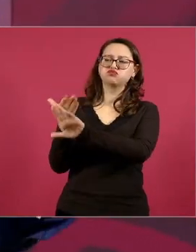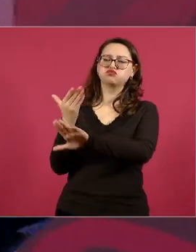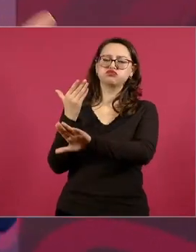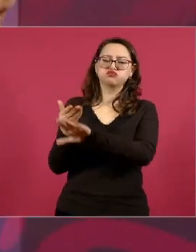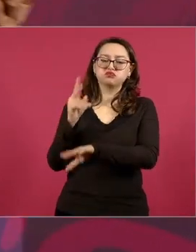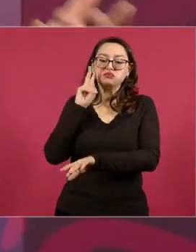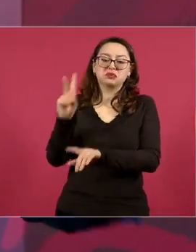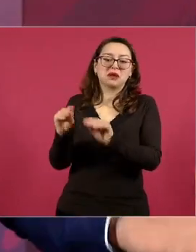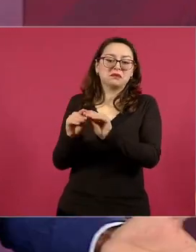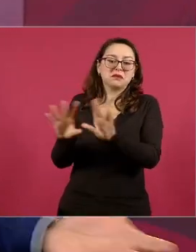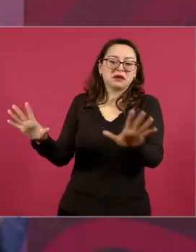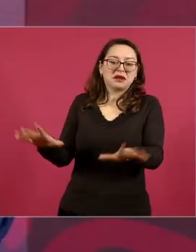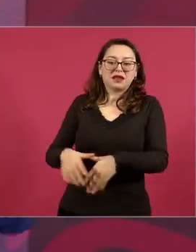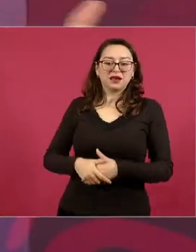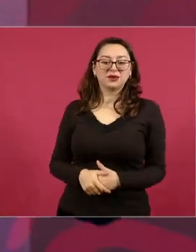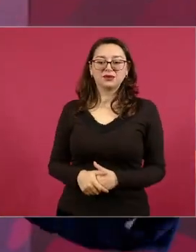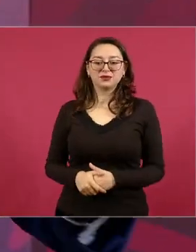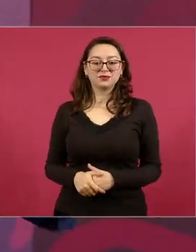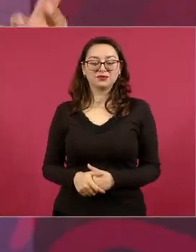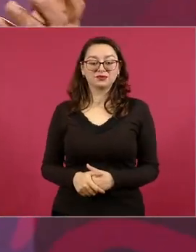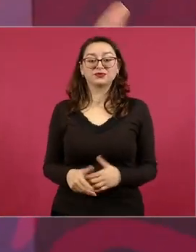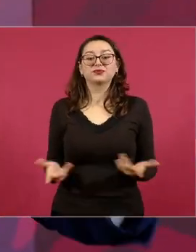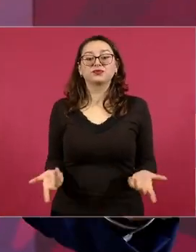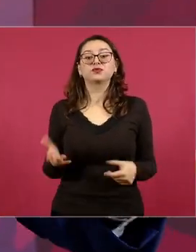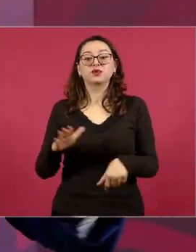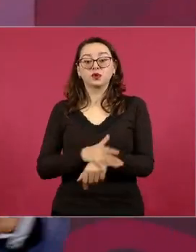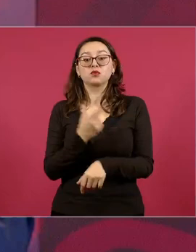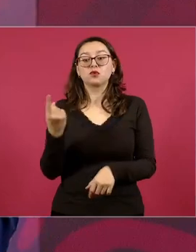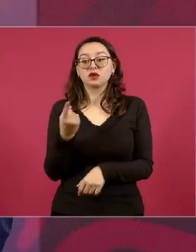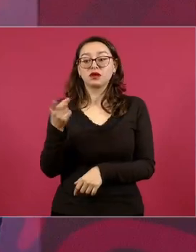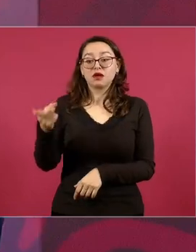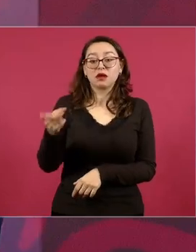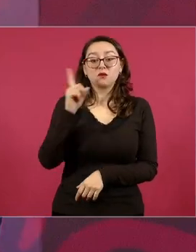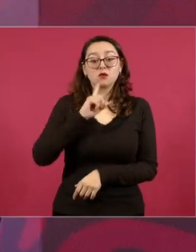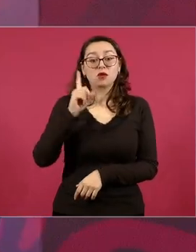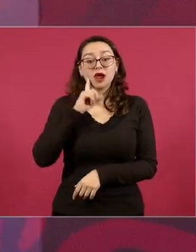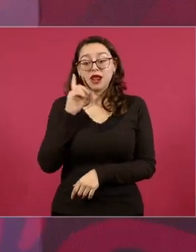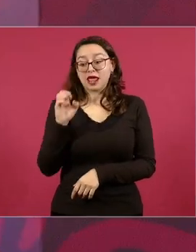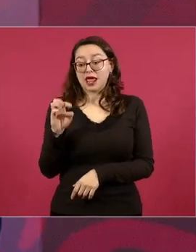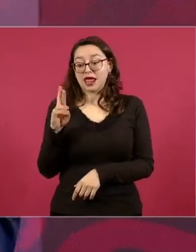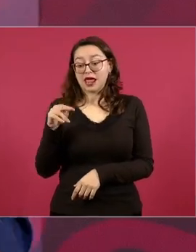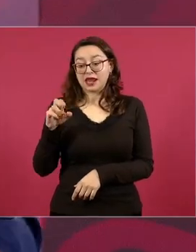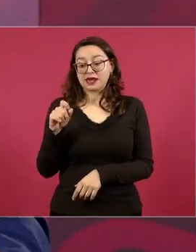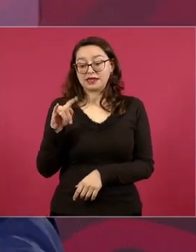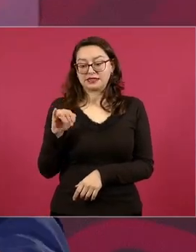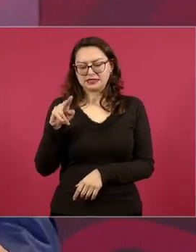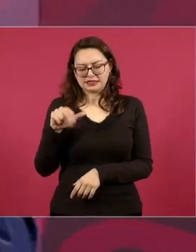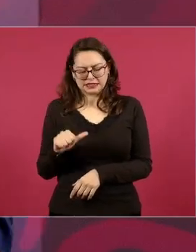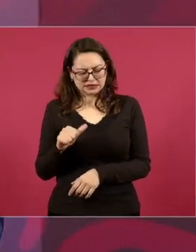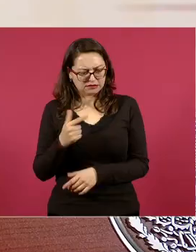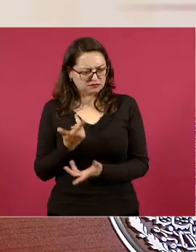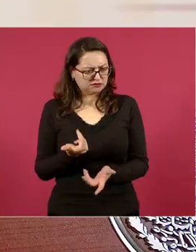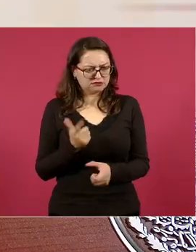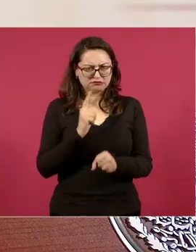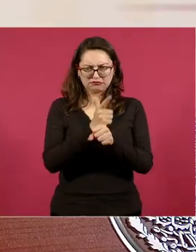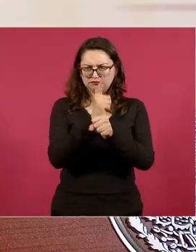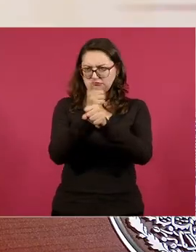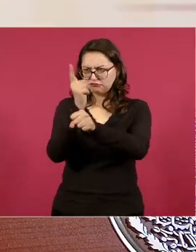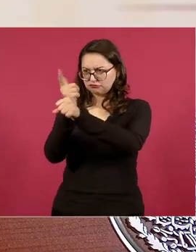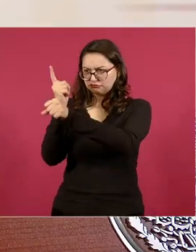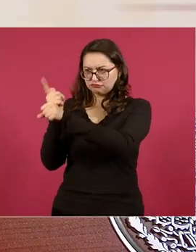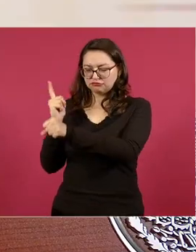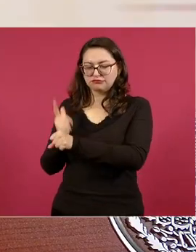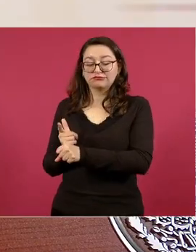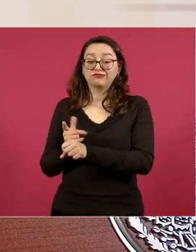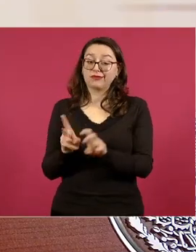porque ella se metió a investigar y a castigar